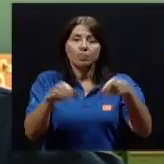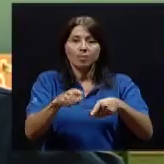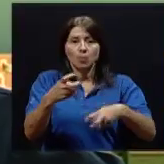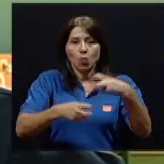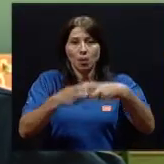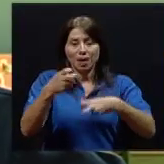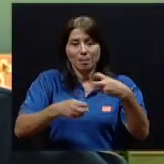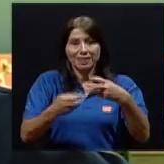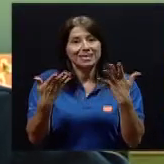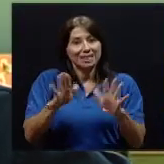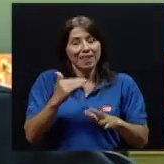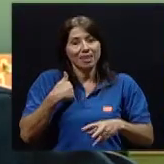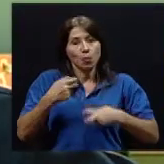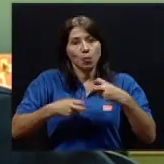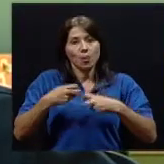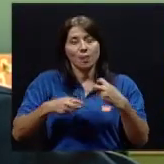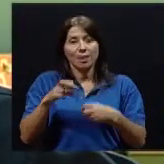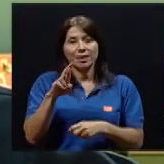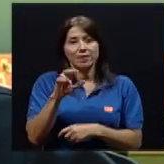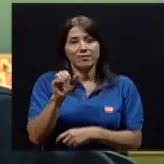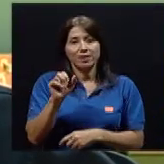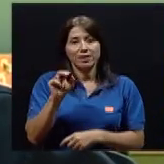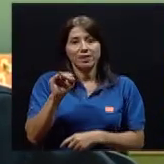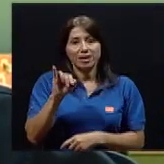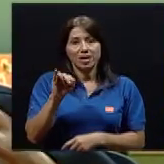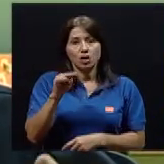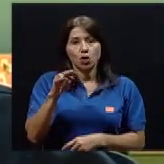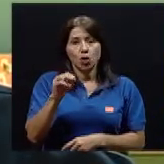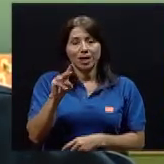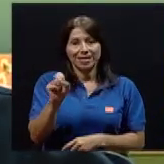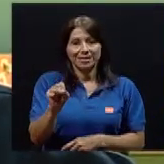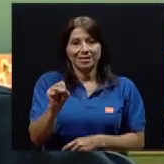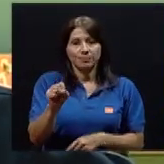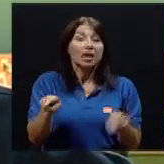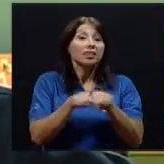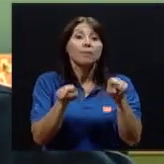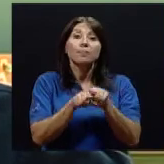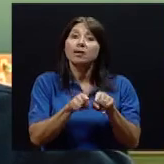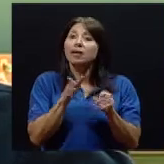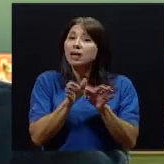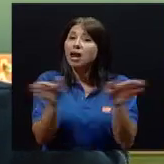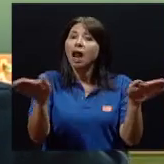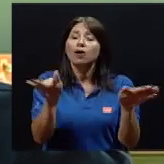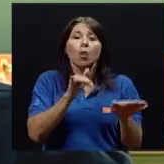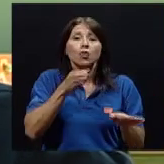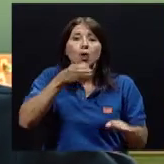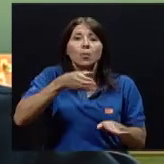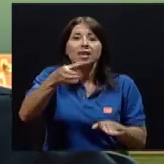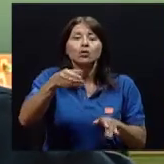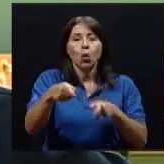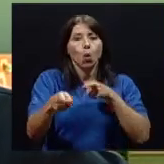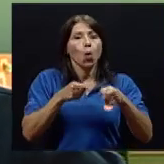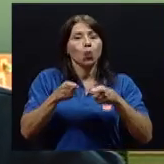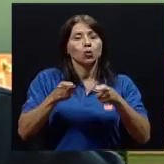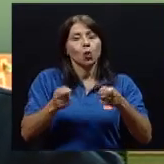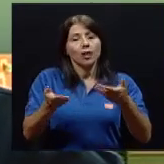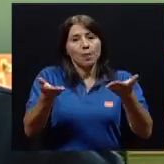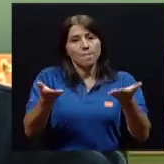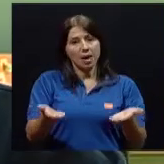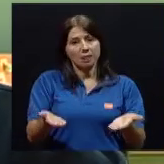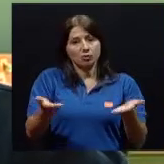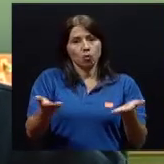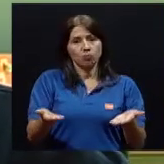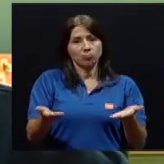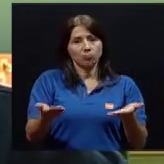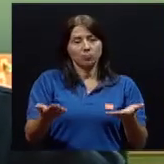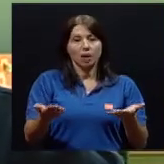significativa. Y desde el punto de vista general, como una recomendación importante va ser el control del peso, y para controlar el peso en